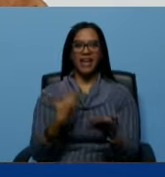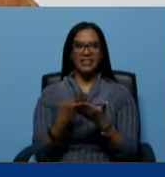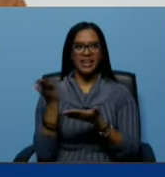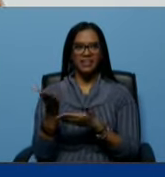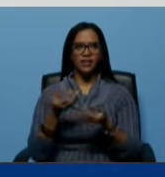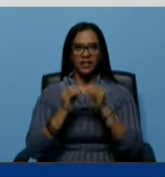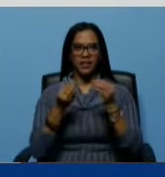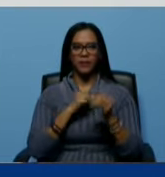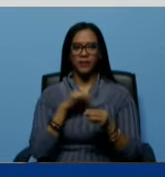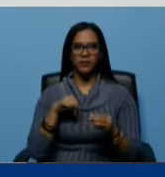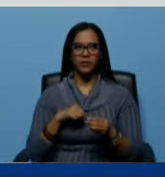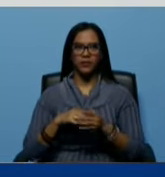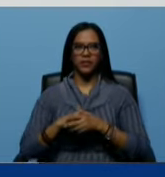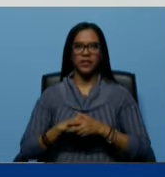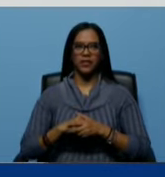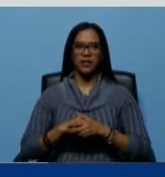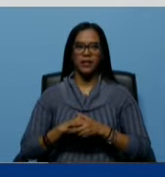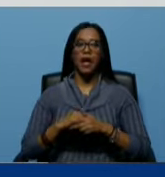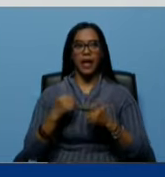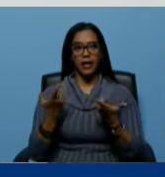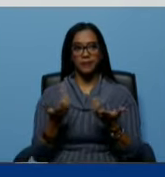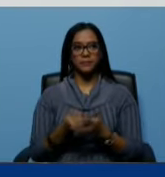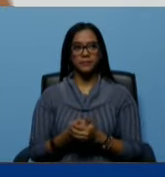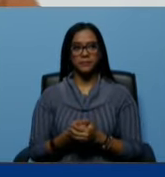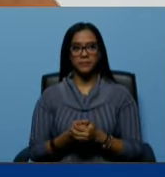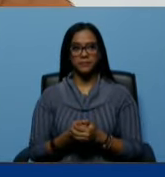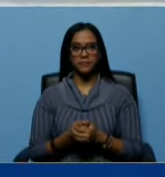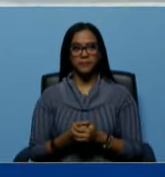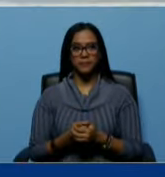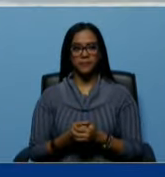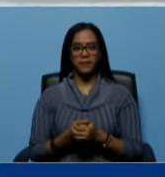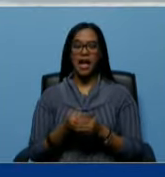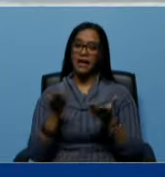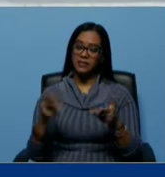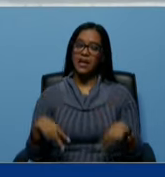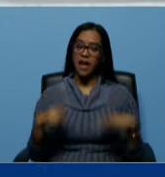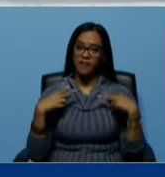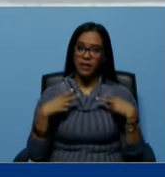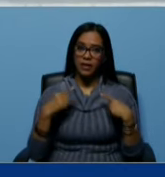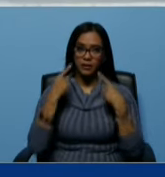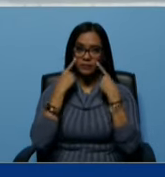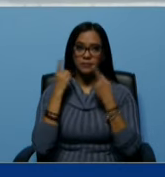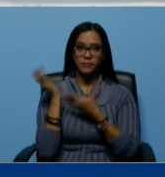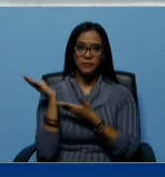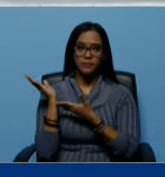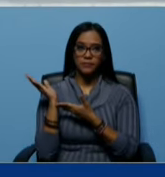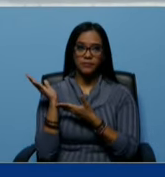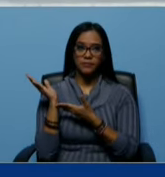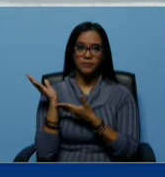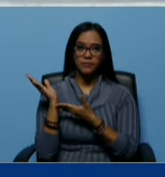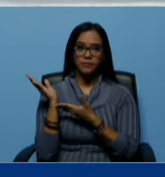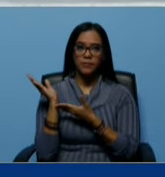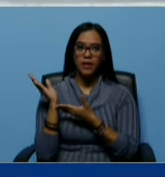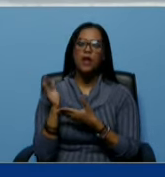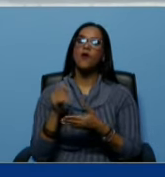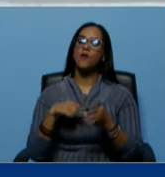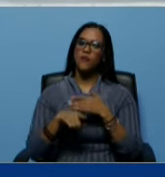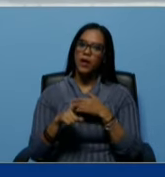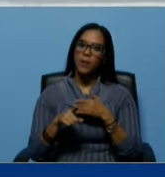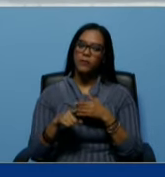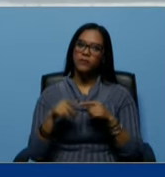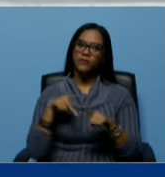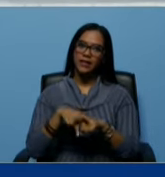lo acomodamos imagínense presidente así es la vida así es la vida ya se dan cuenta fuimos víctimas